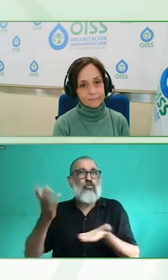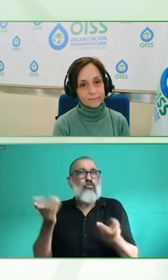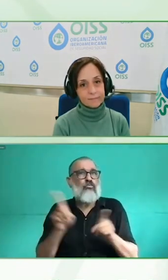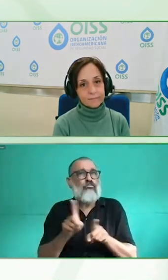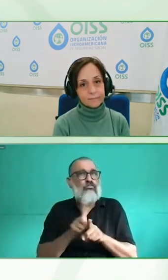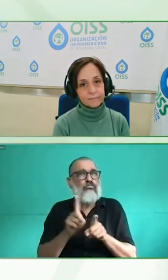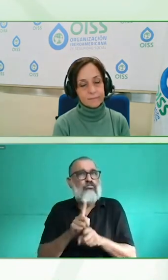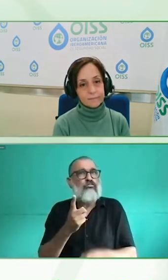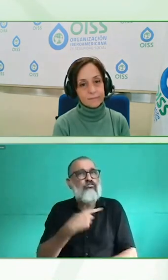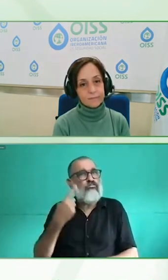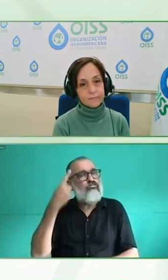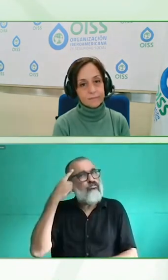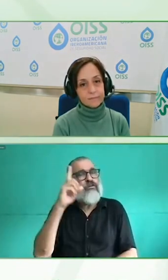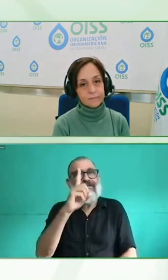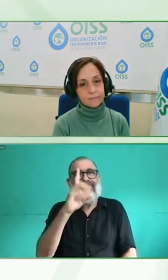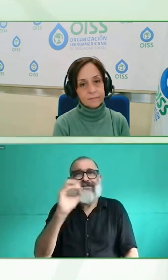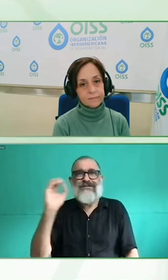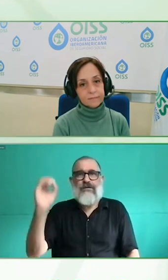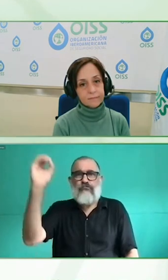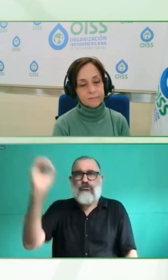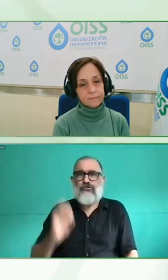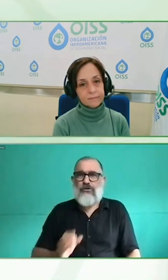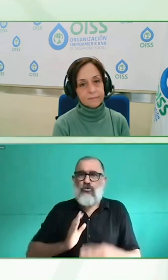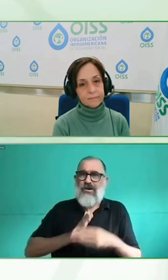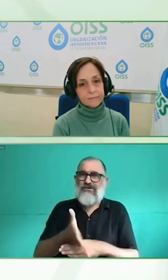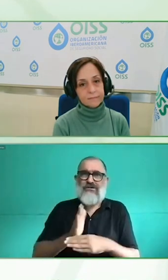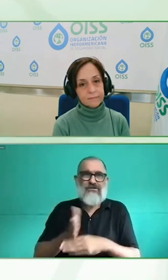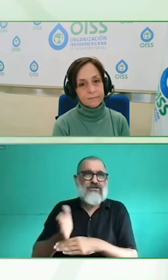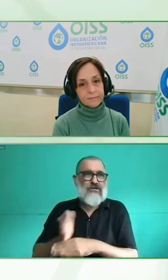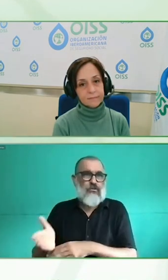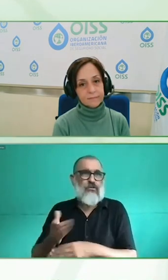relevante y por otro lado es un tema de justicia.